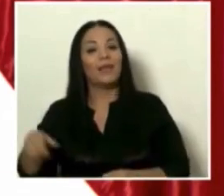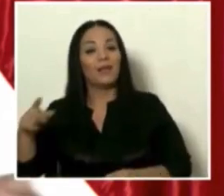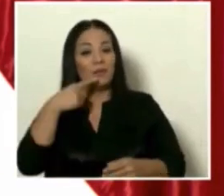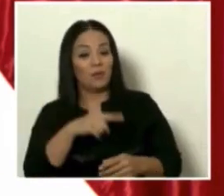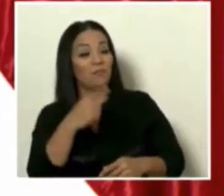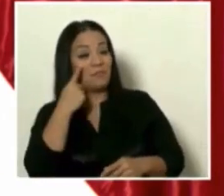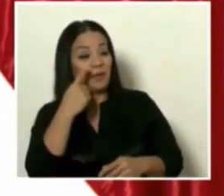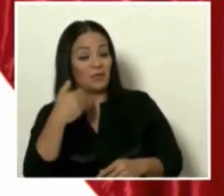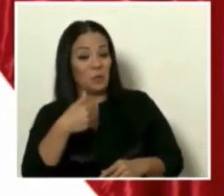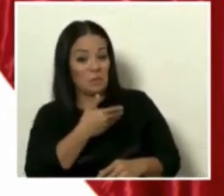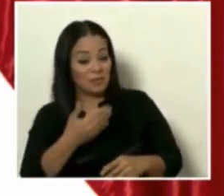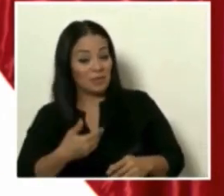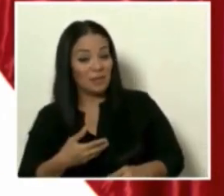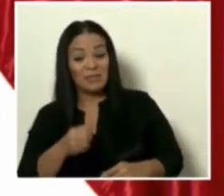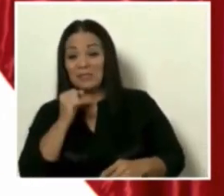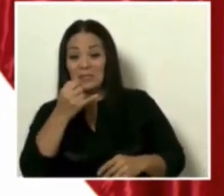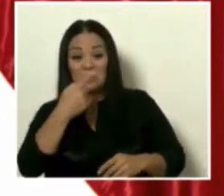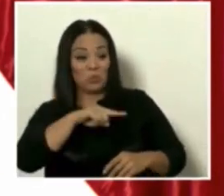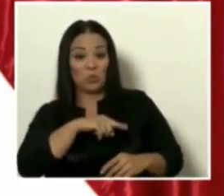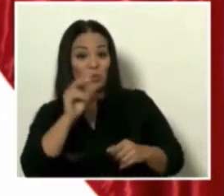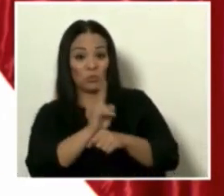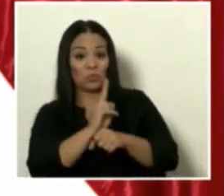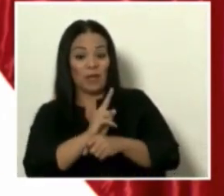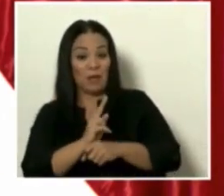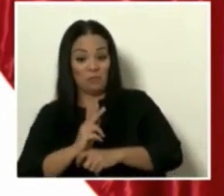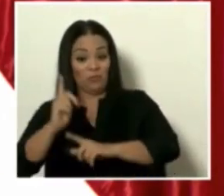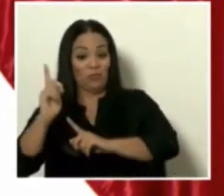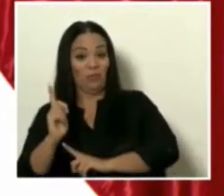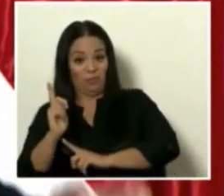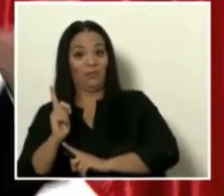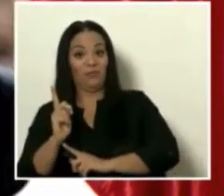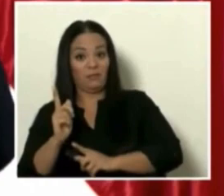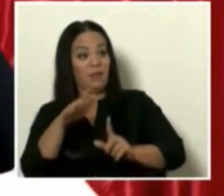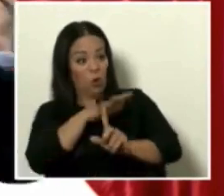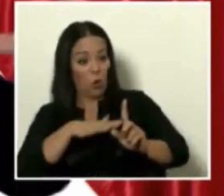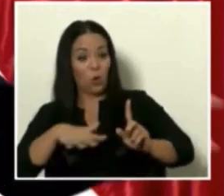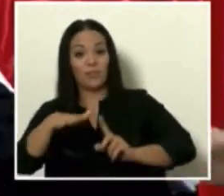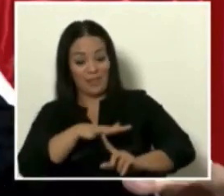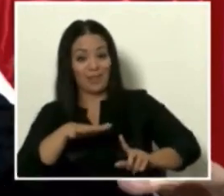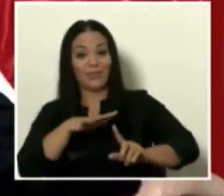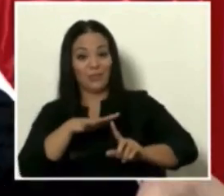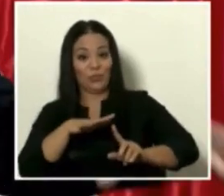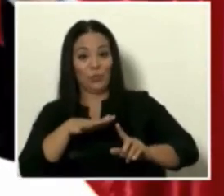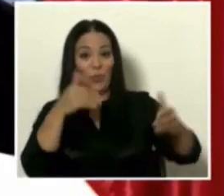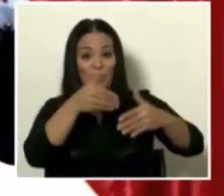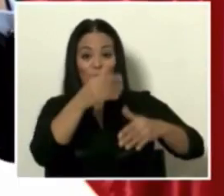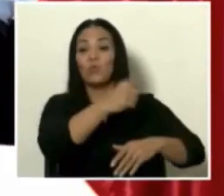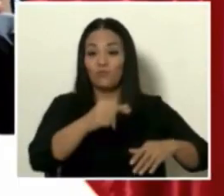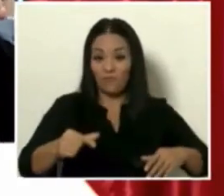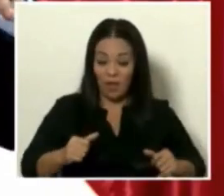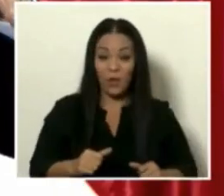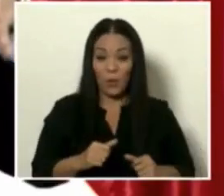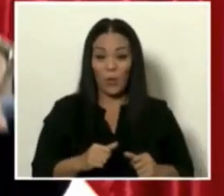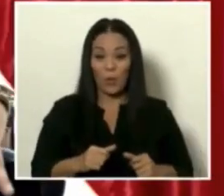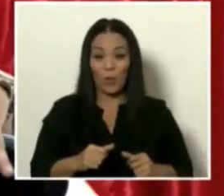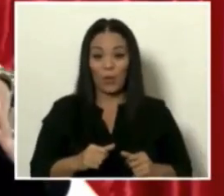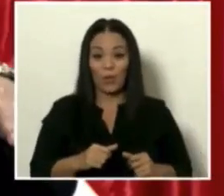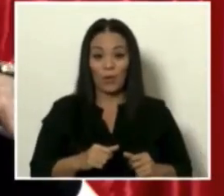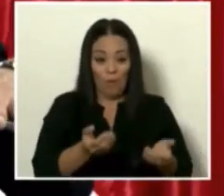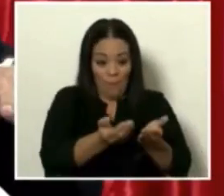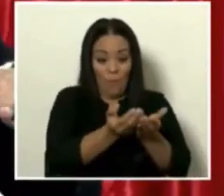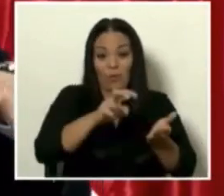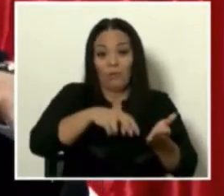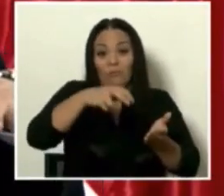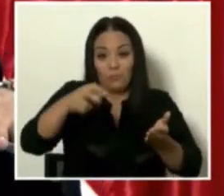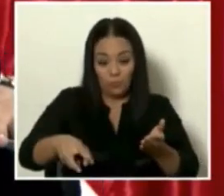si nosotros no tenemos este equipo en este contexto, en un río, bajándose de un bote para